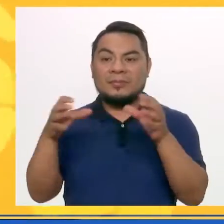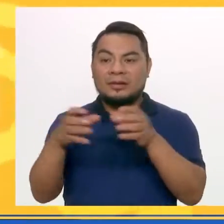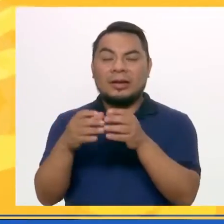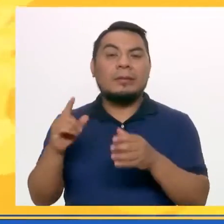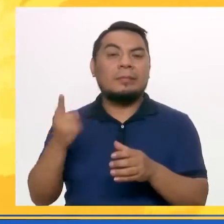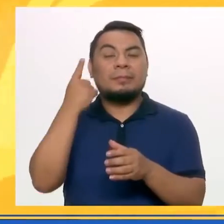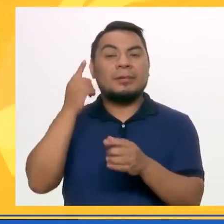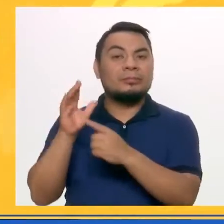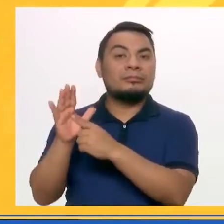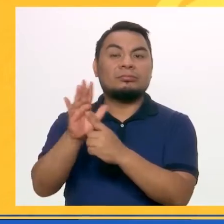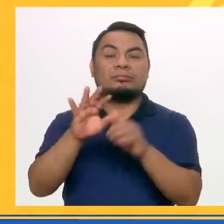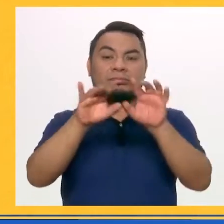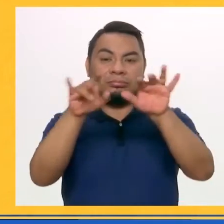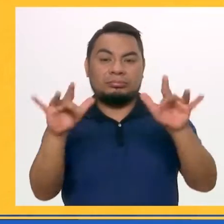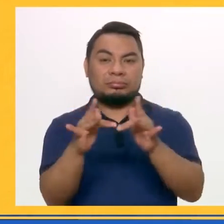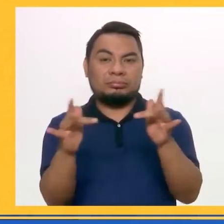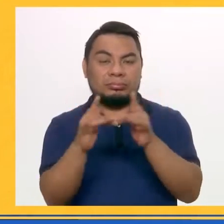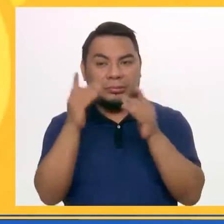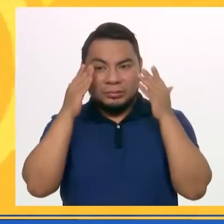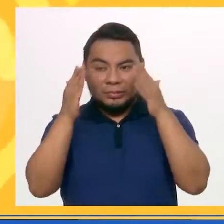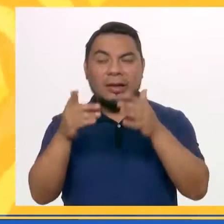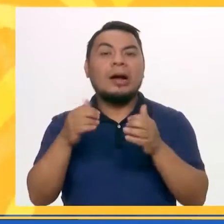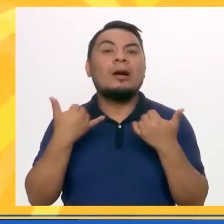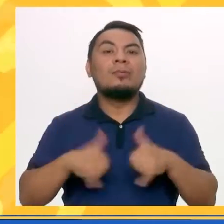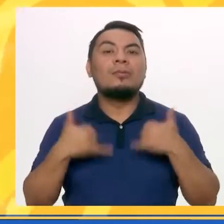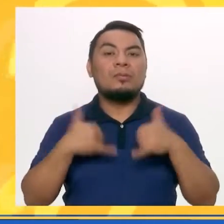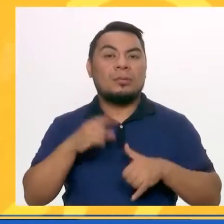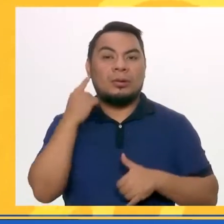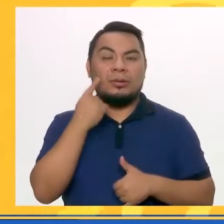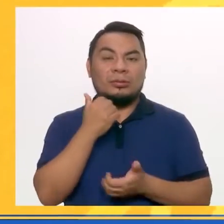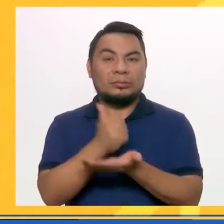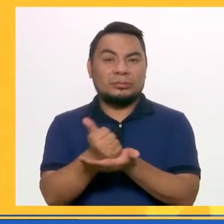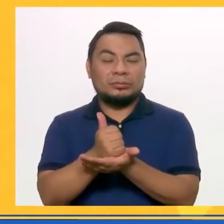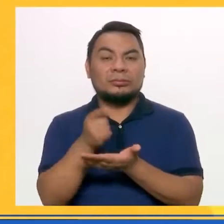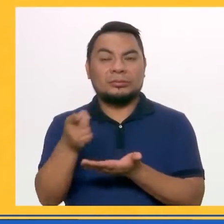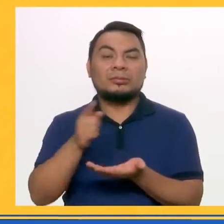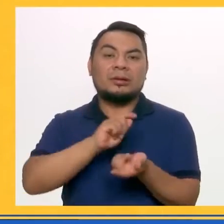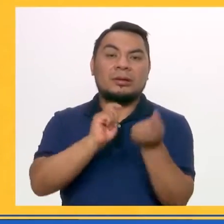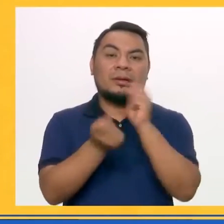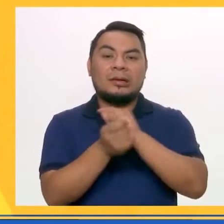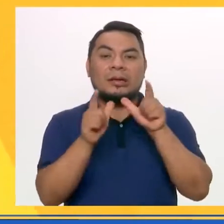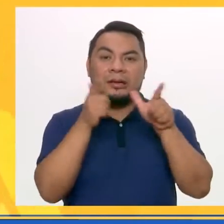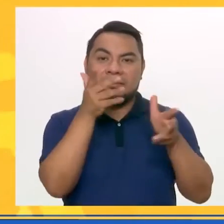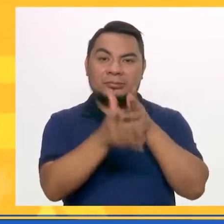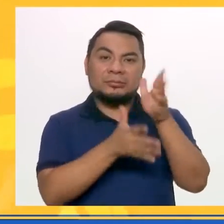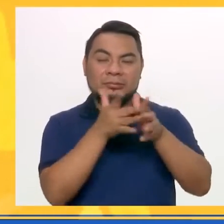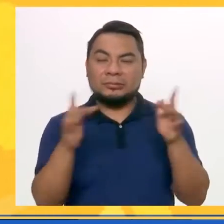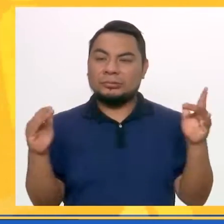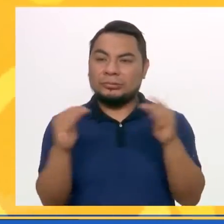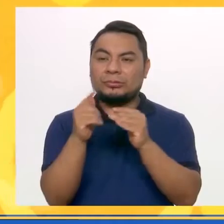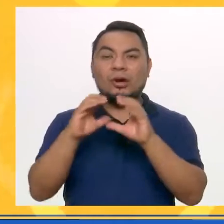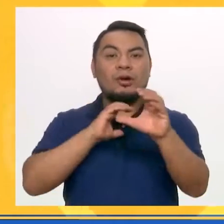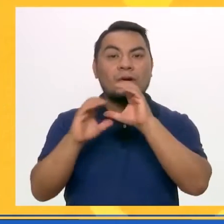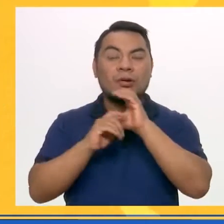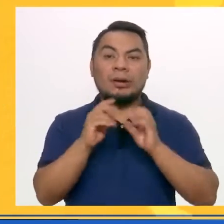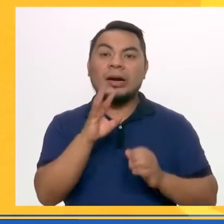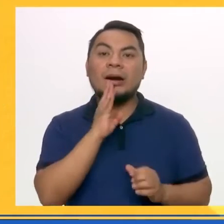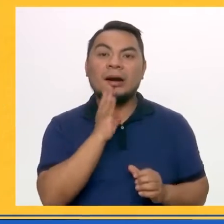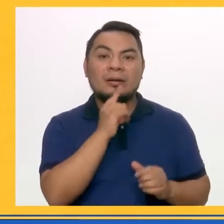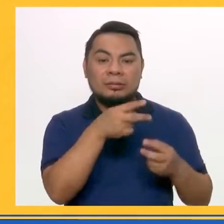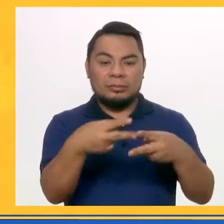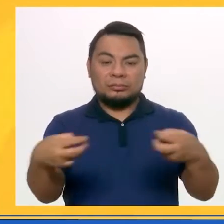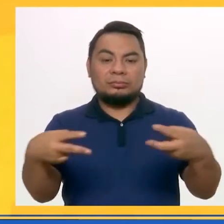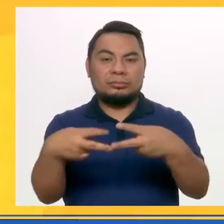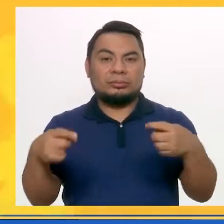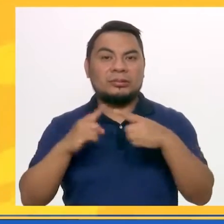Interpreters es el primer bot disponible en una red social dirigida para los gamers, que es Discord, que traduce en lengua de señas y en tiempo real las conversaciones